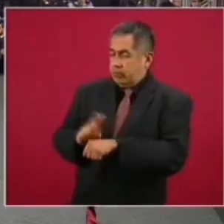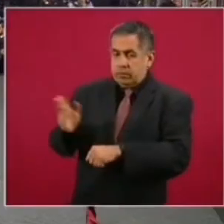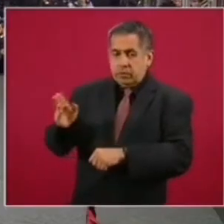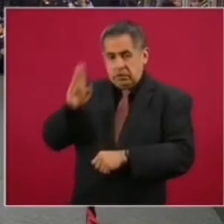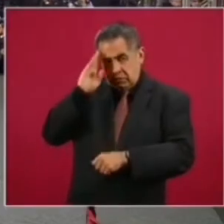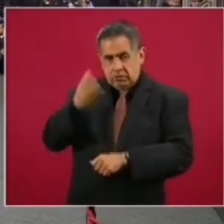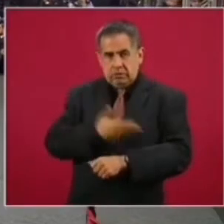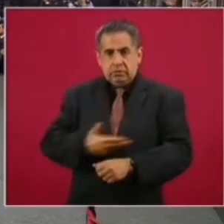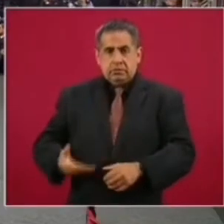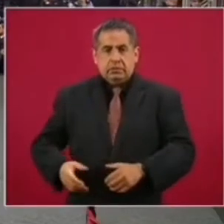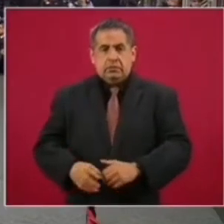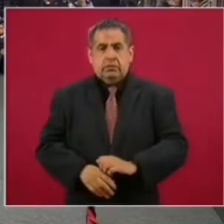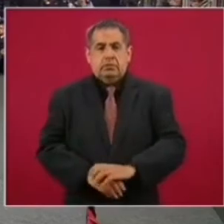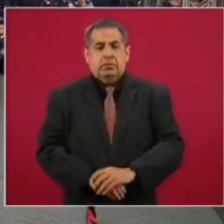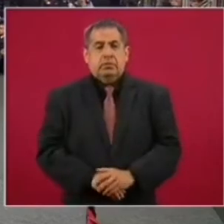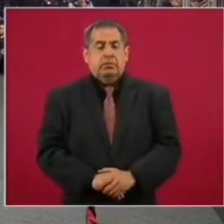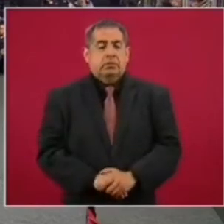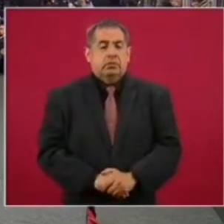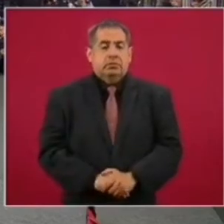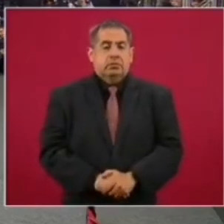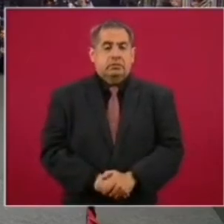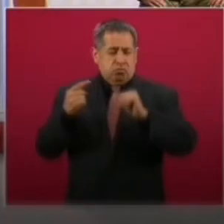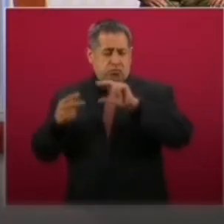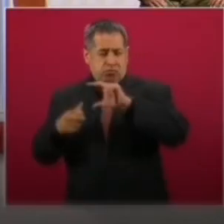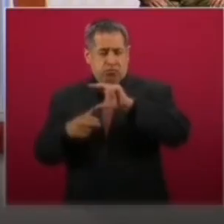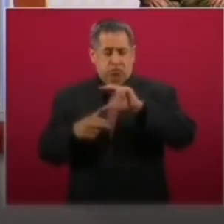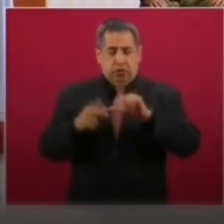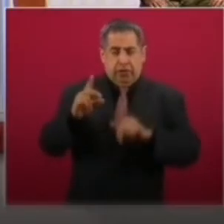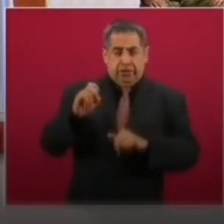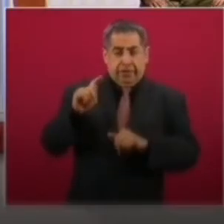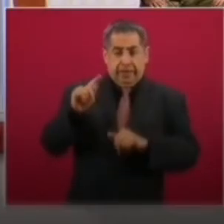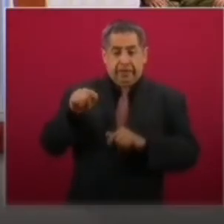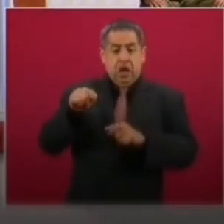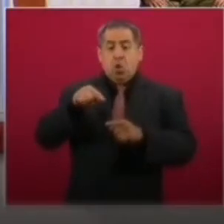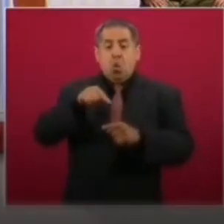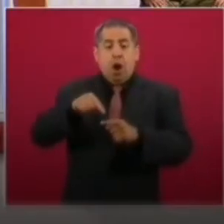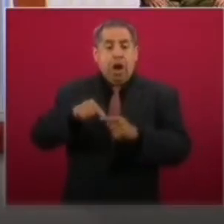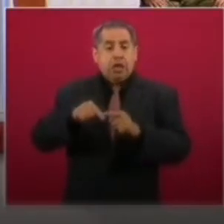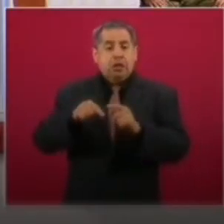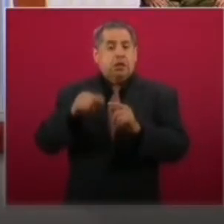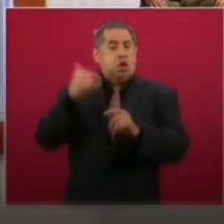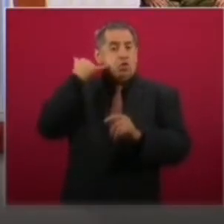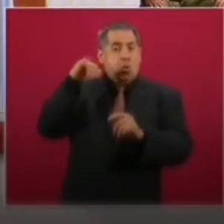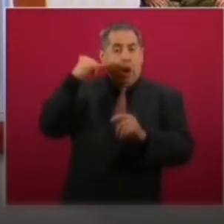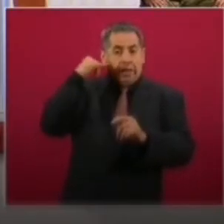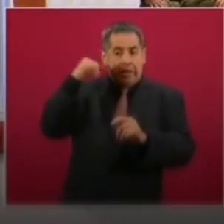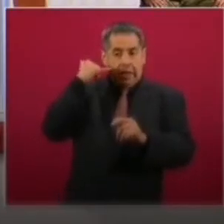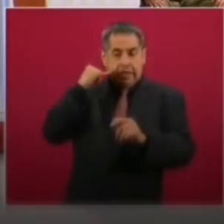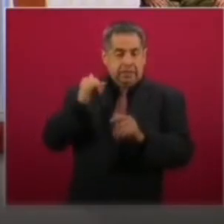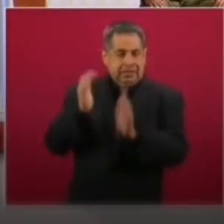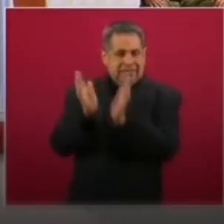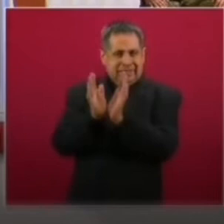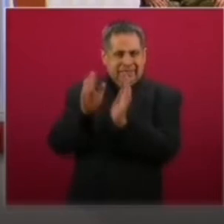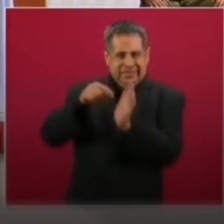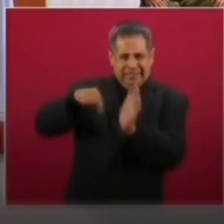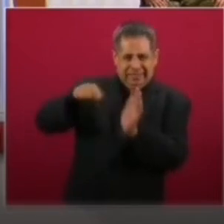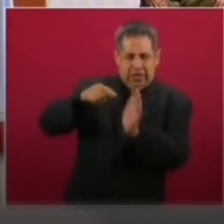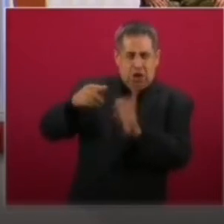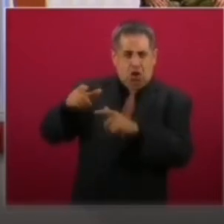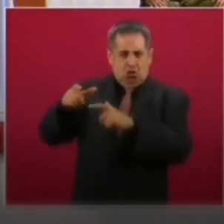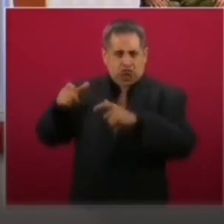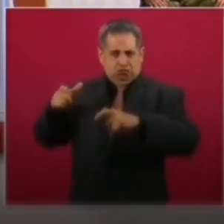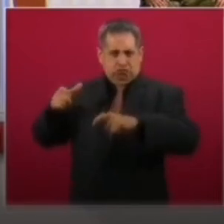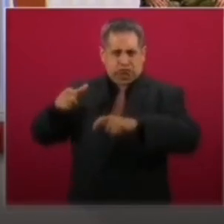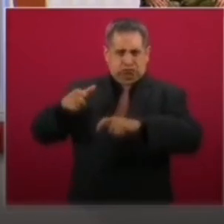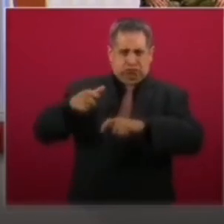Señor presidente, si podemos pasar a la siguiente península de Yucatán, afortunadamente no tenemos notificación hasta el corte del